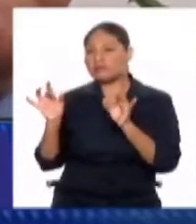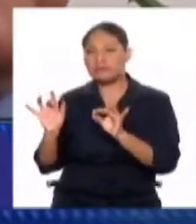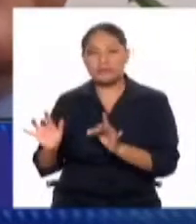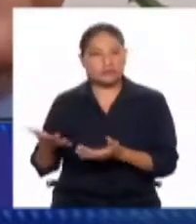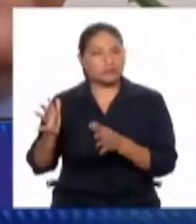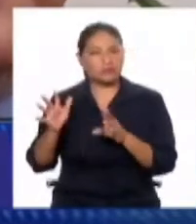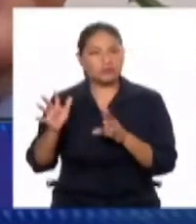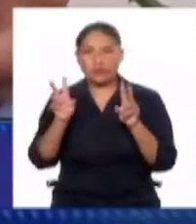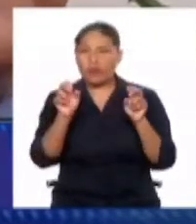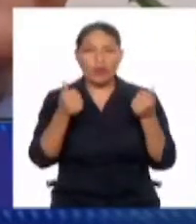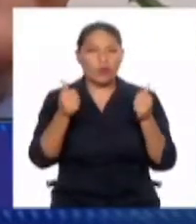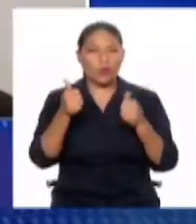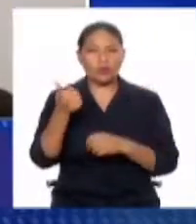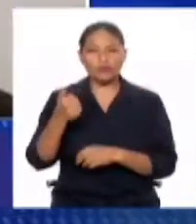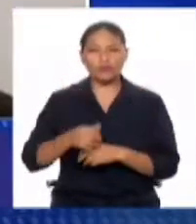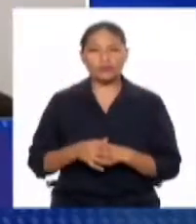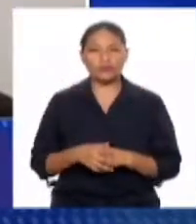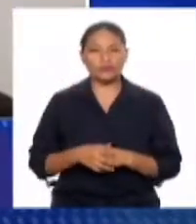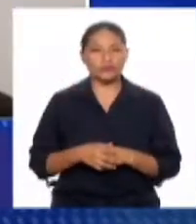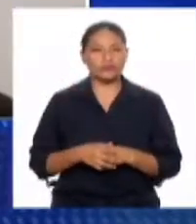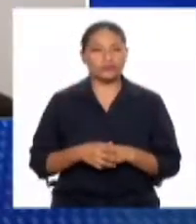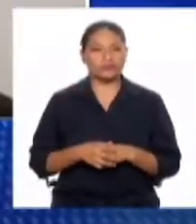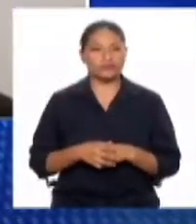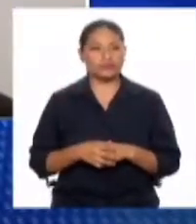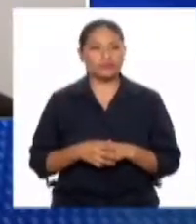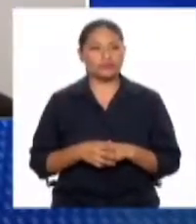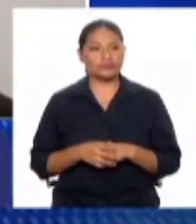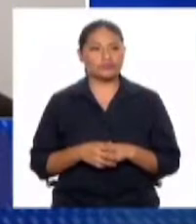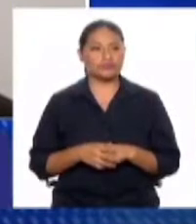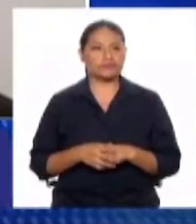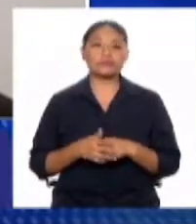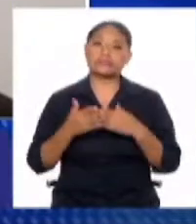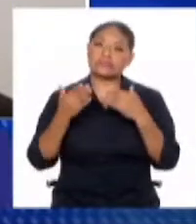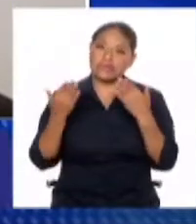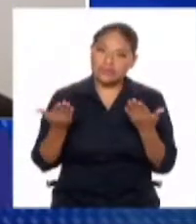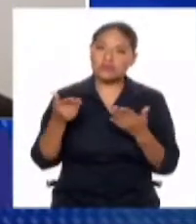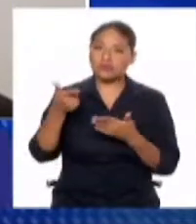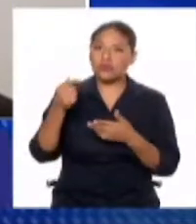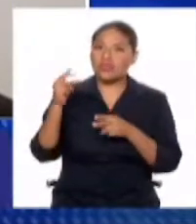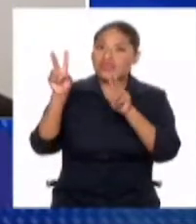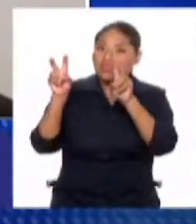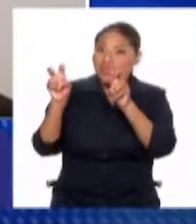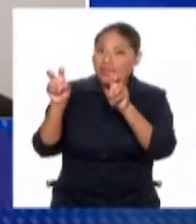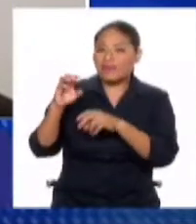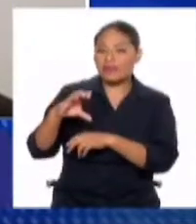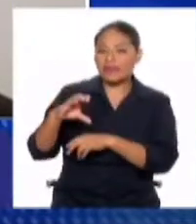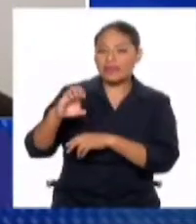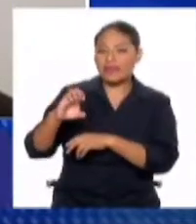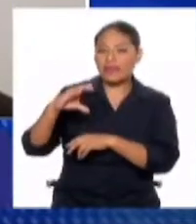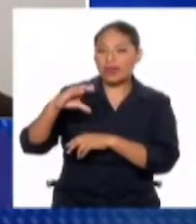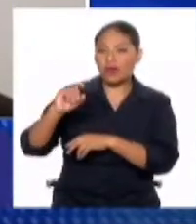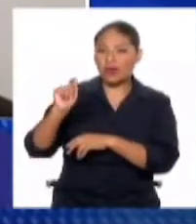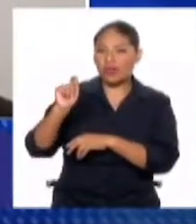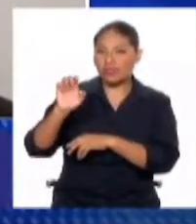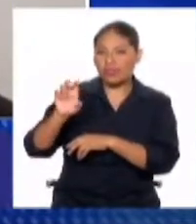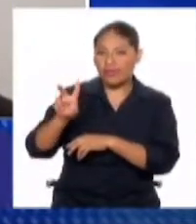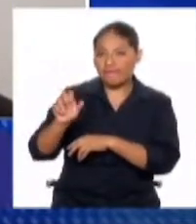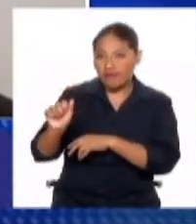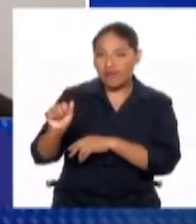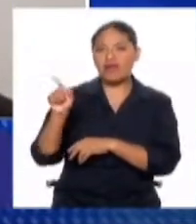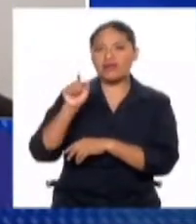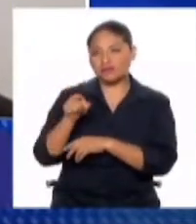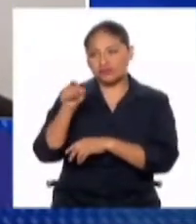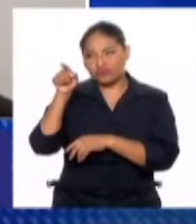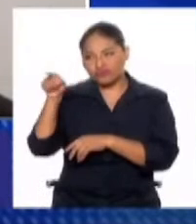vienen? Bueno, eso va a tener que desarrollarse en el proceso judicial, porque de